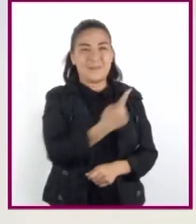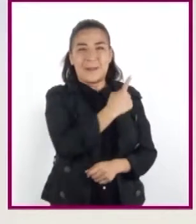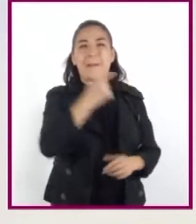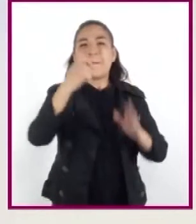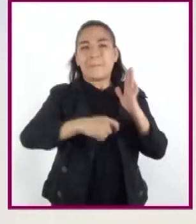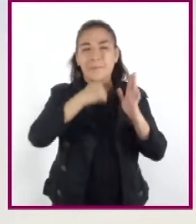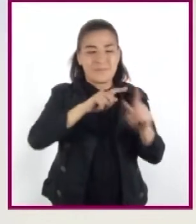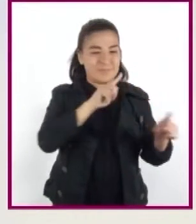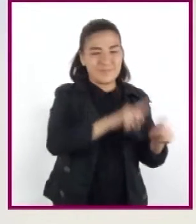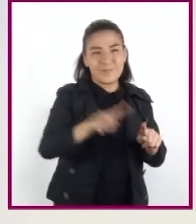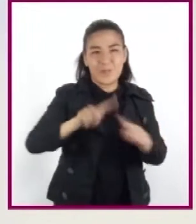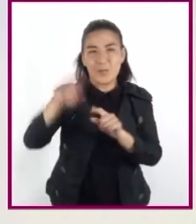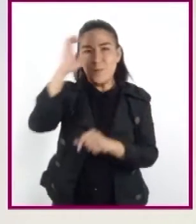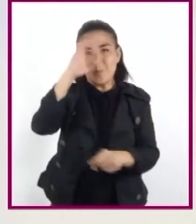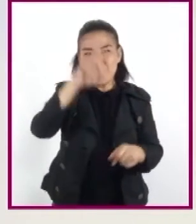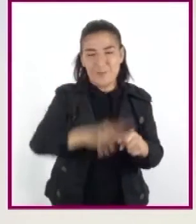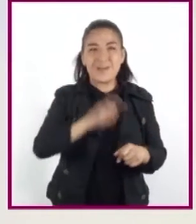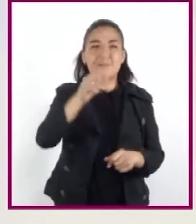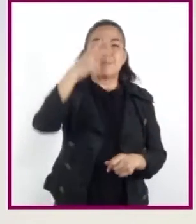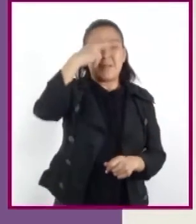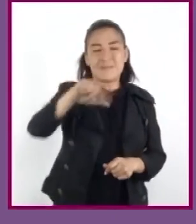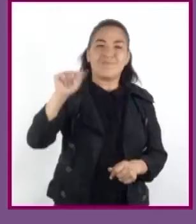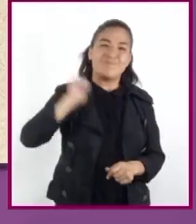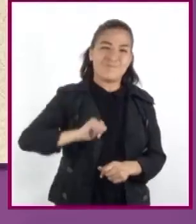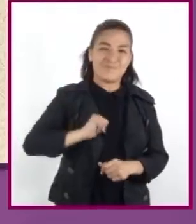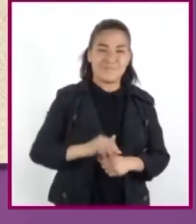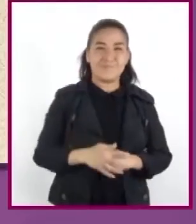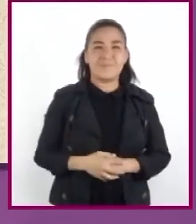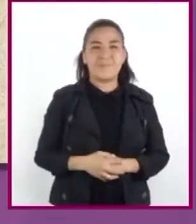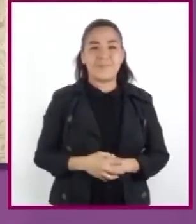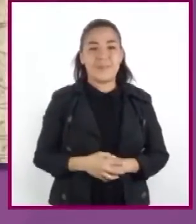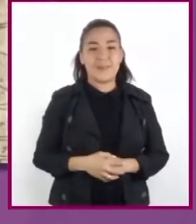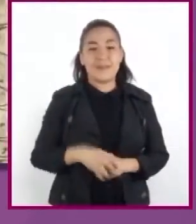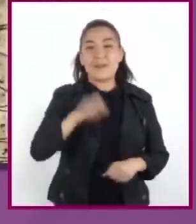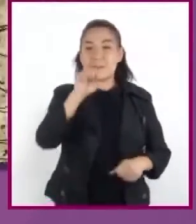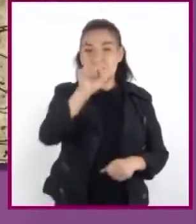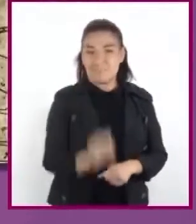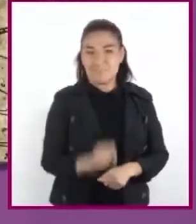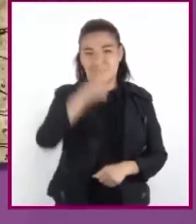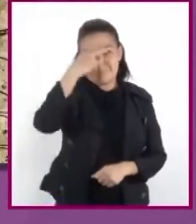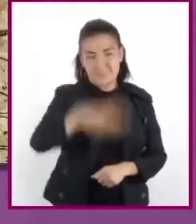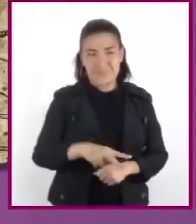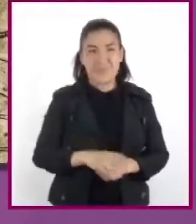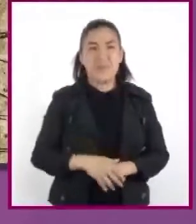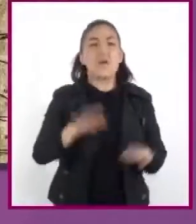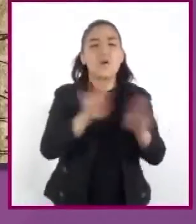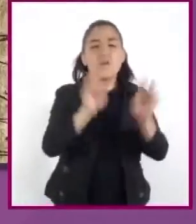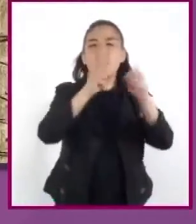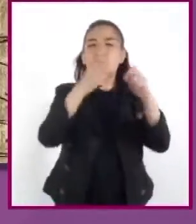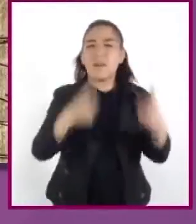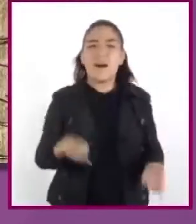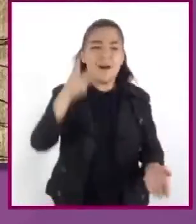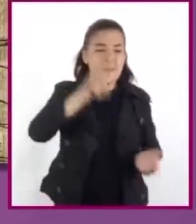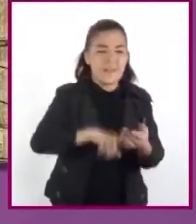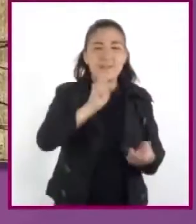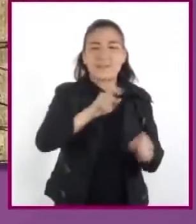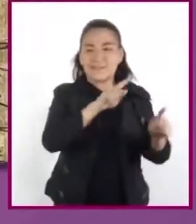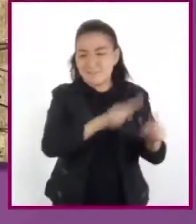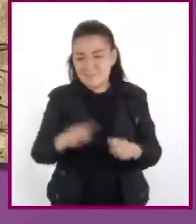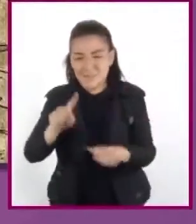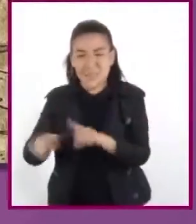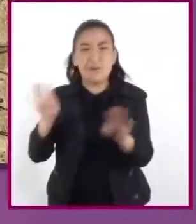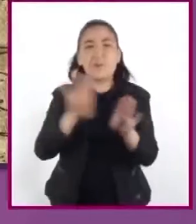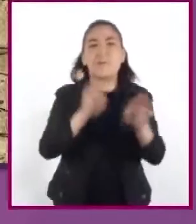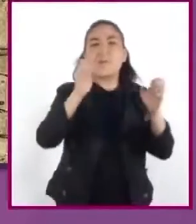áreas culturales del México antiguo. Mesoamérica Se desarrolló sobre un territorio de límites